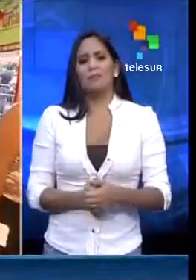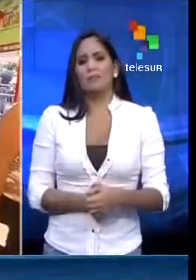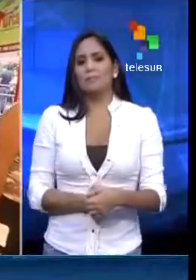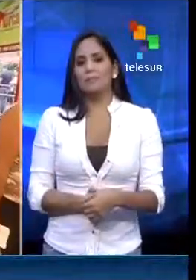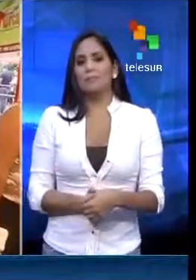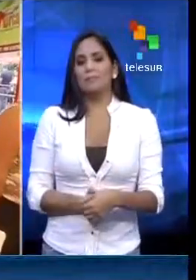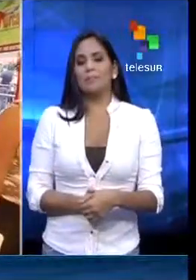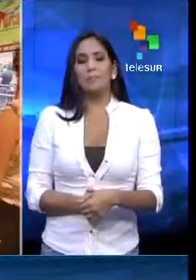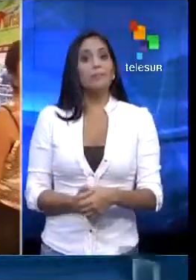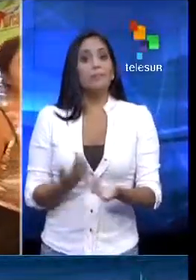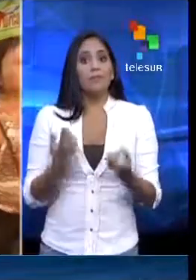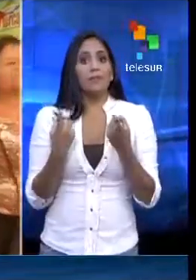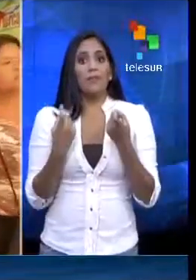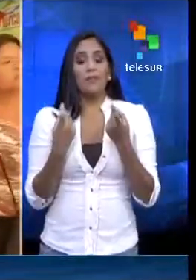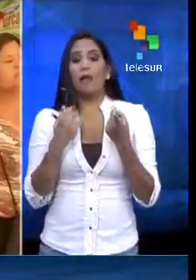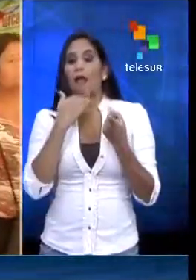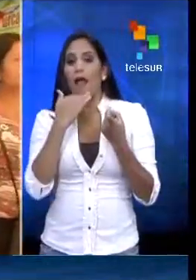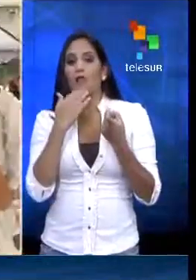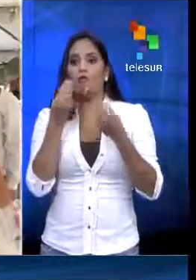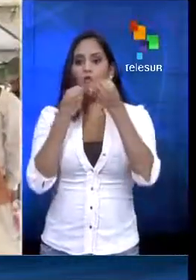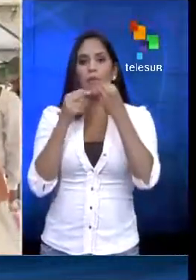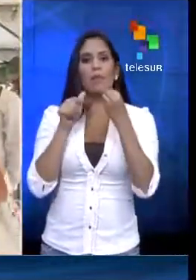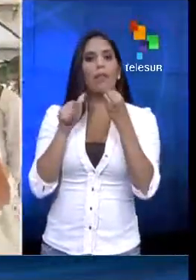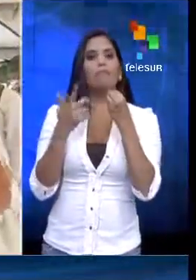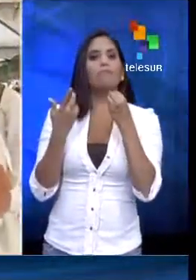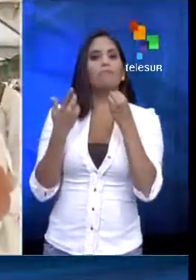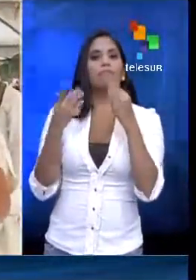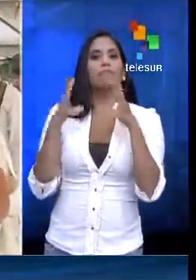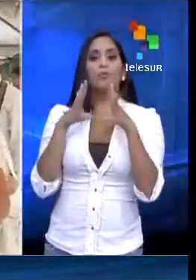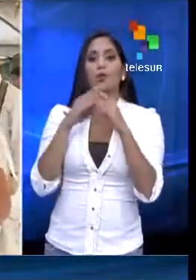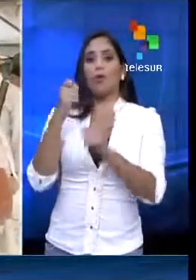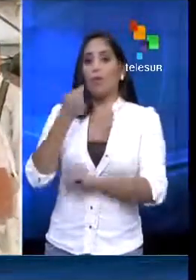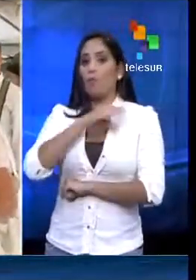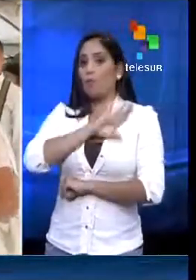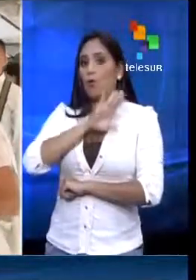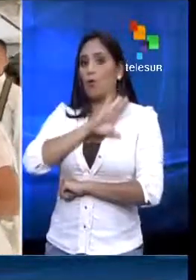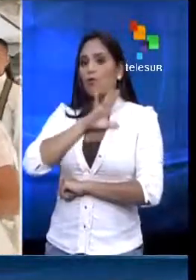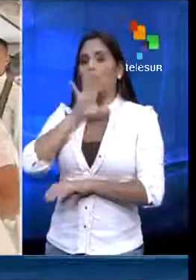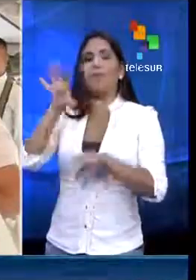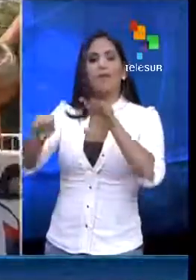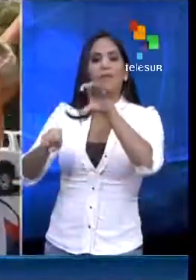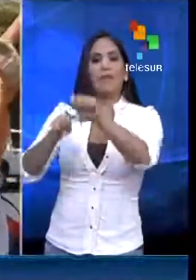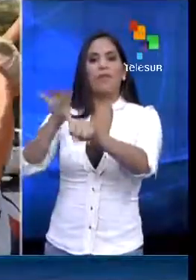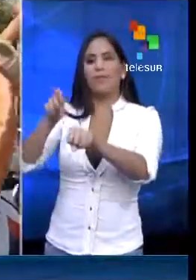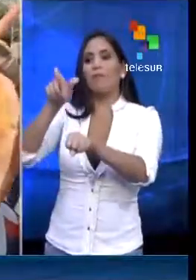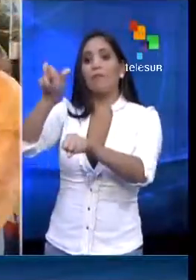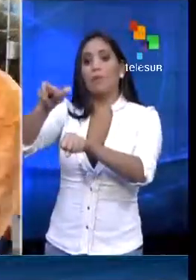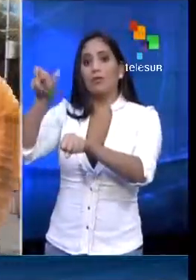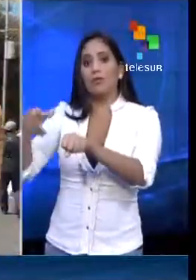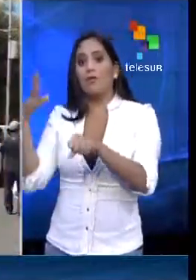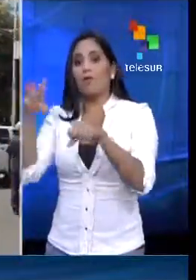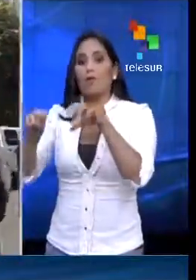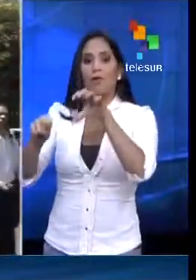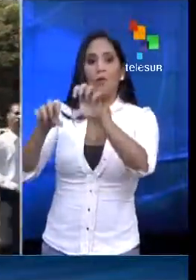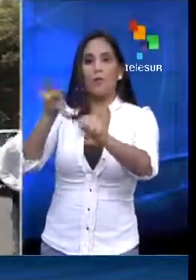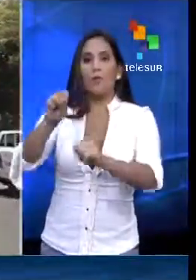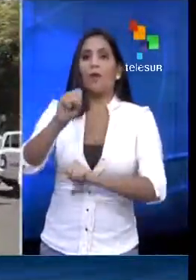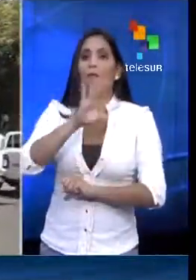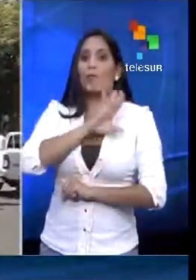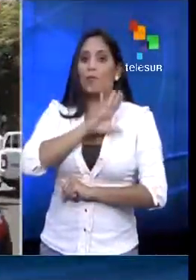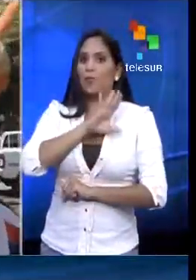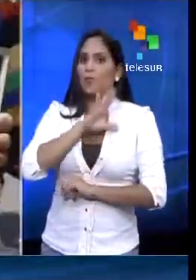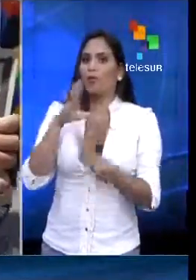Y cuando ha faltado muchos, aseguran, es producto del acaparamiento y el llamado bachaqueo para generar desasosiego en la población.